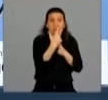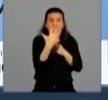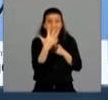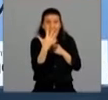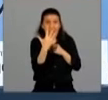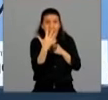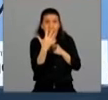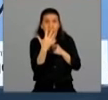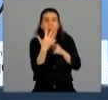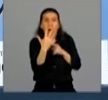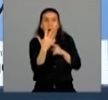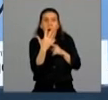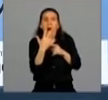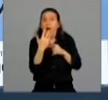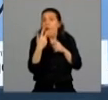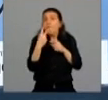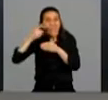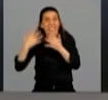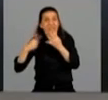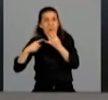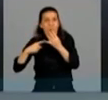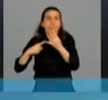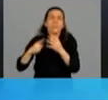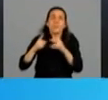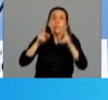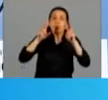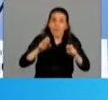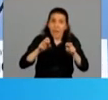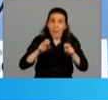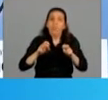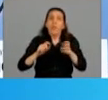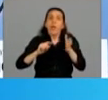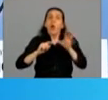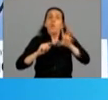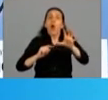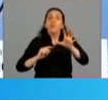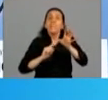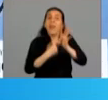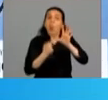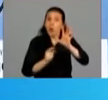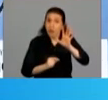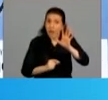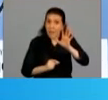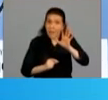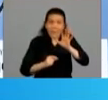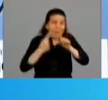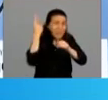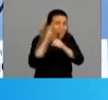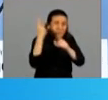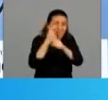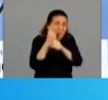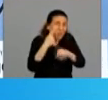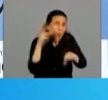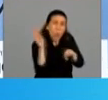Con 21 días o más sin ningún contagio. En el interior de la provincia de Buenos Aires, la principal medida de